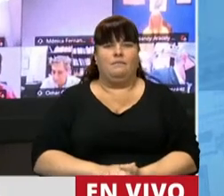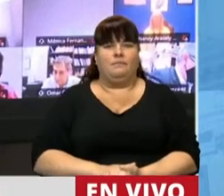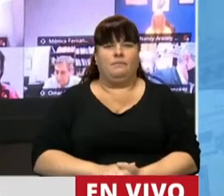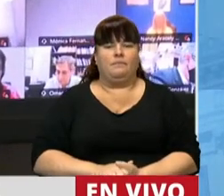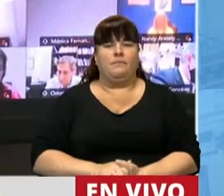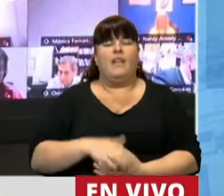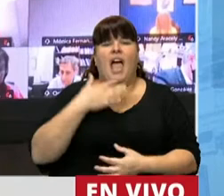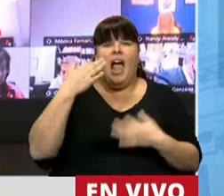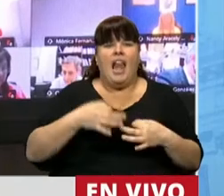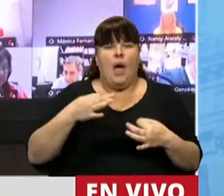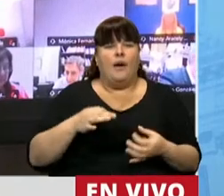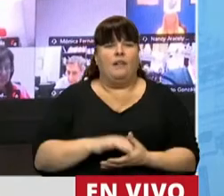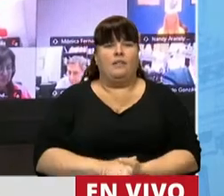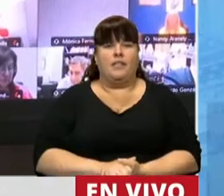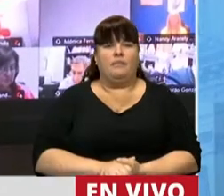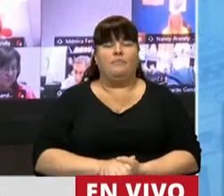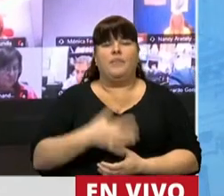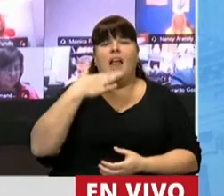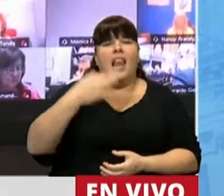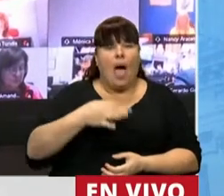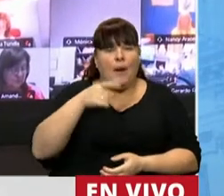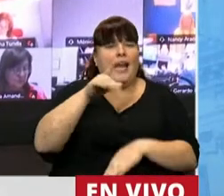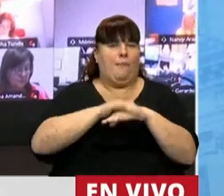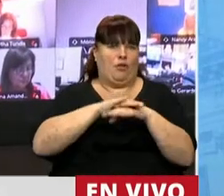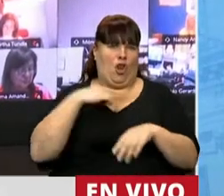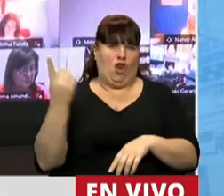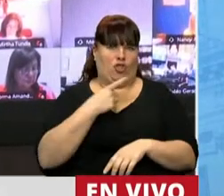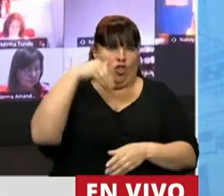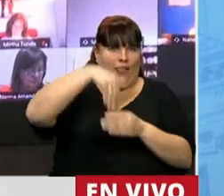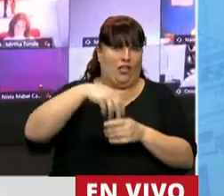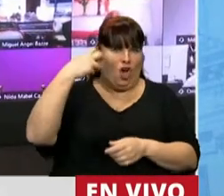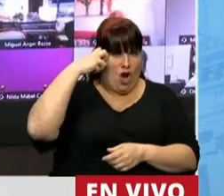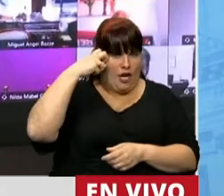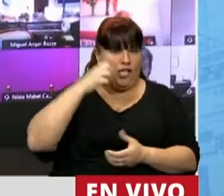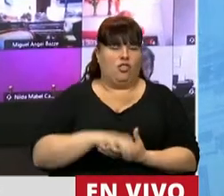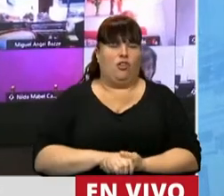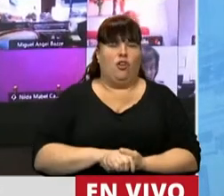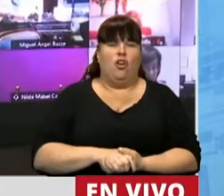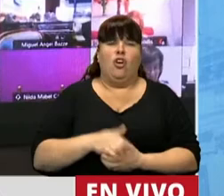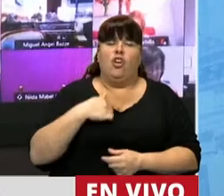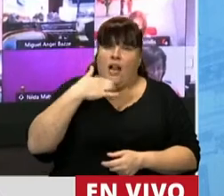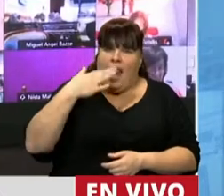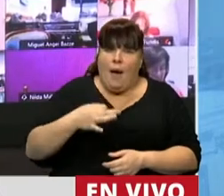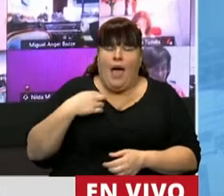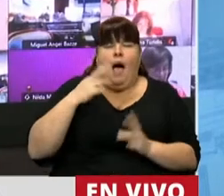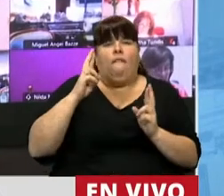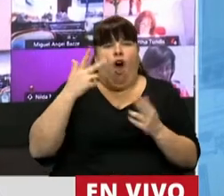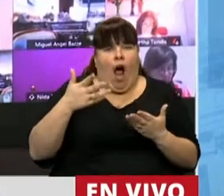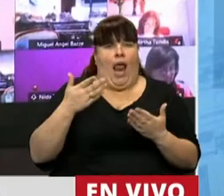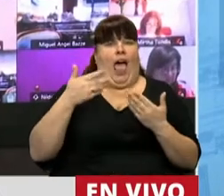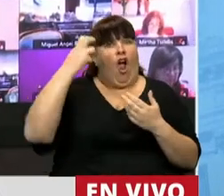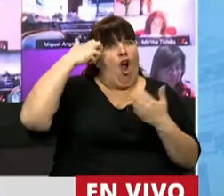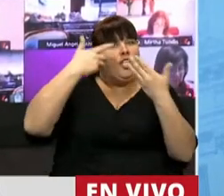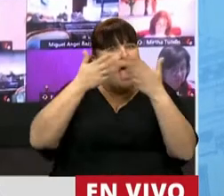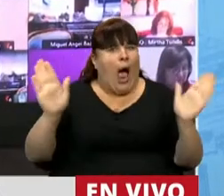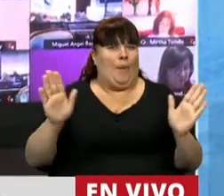Y la verdad que eso es responsabilidad nuestra en el Congreso. Yo la verdad que espero por ahí que se abran las puertas del